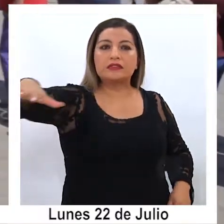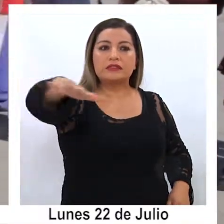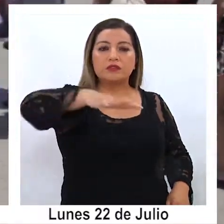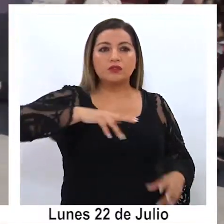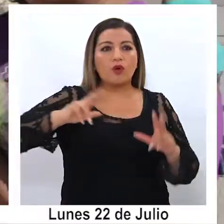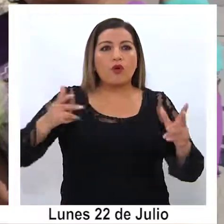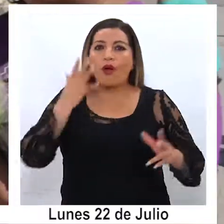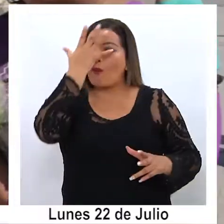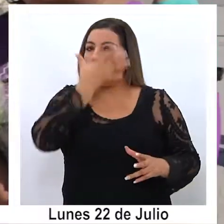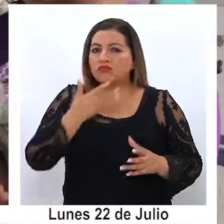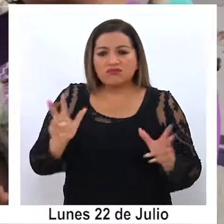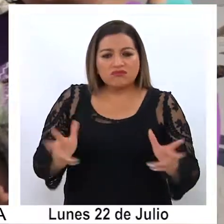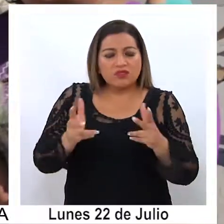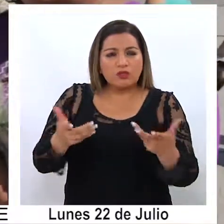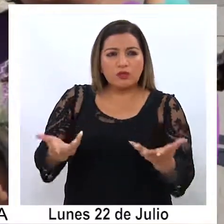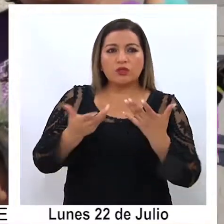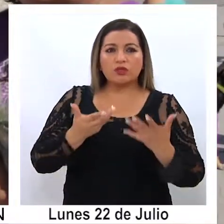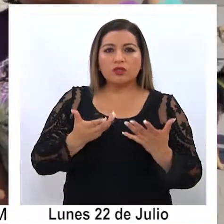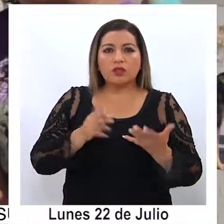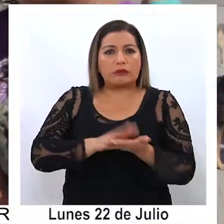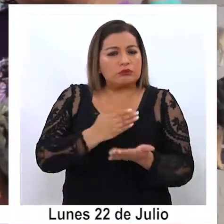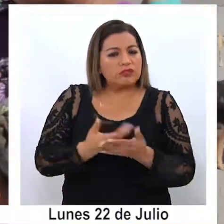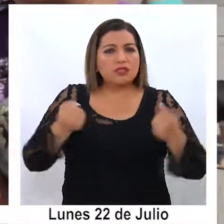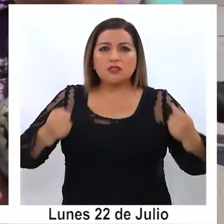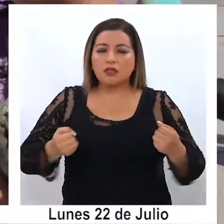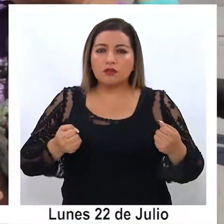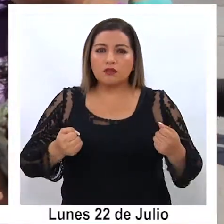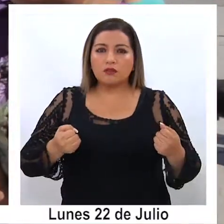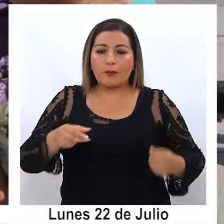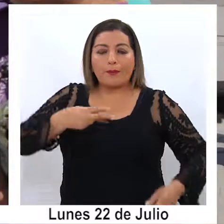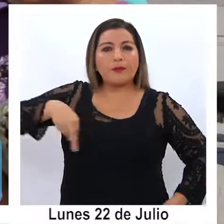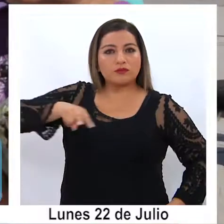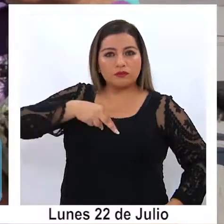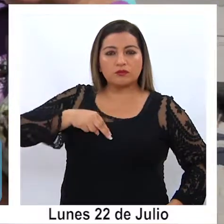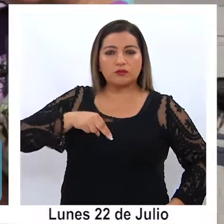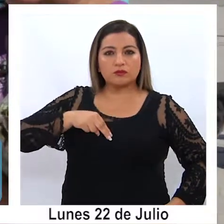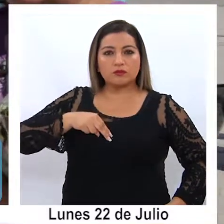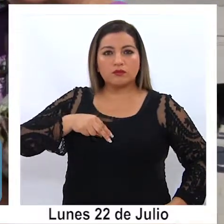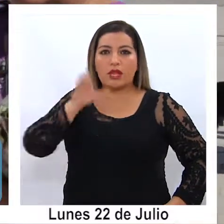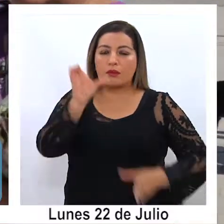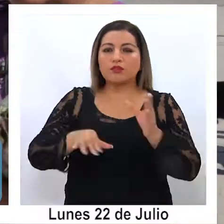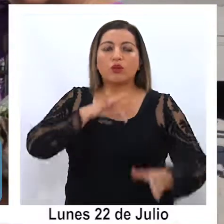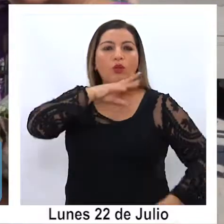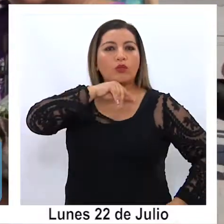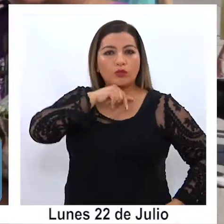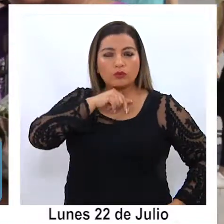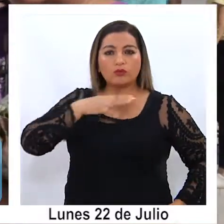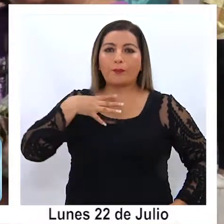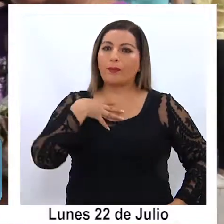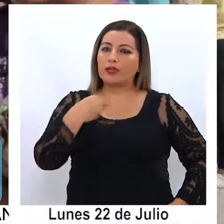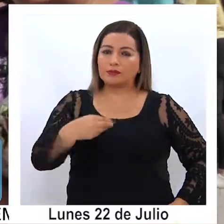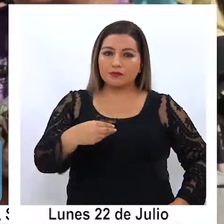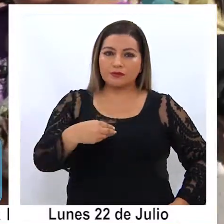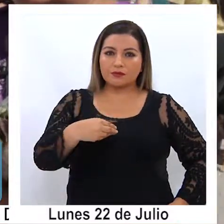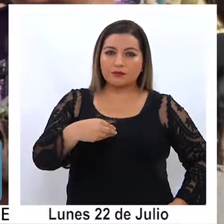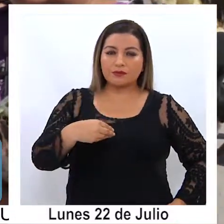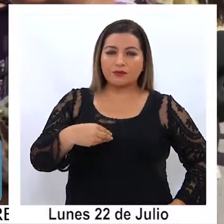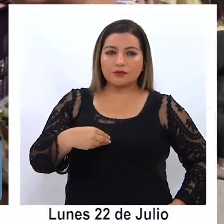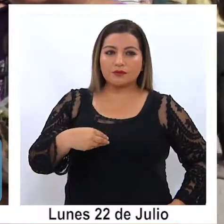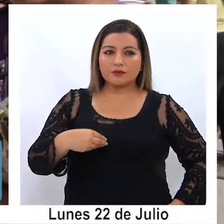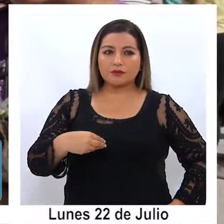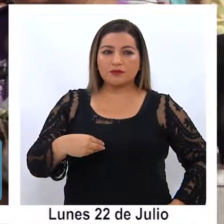florezcan estas hermosas lechugas y especialmente sanitas para nosotros, para las personas mayores, para nuestros niños, tanta